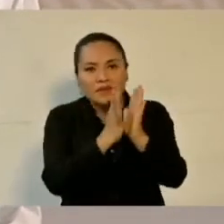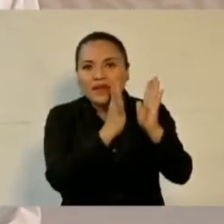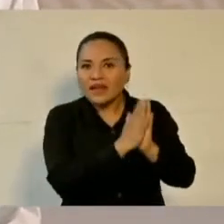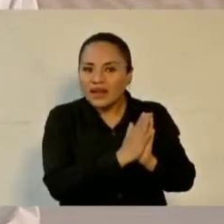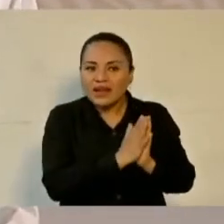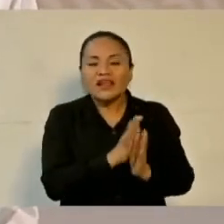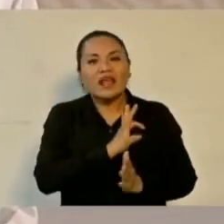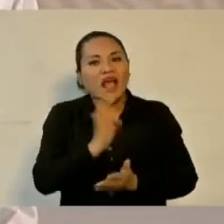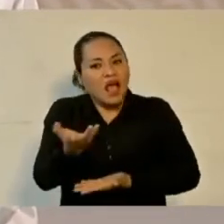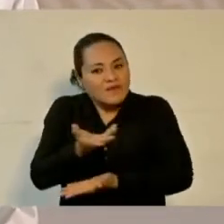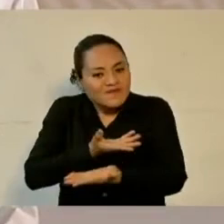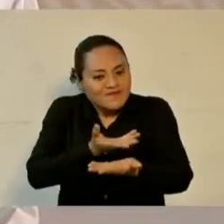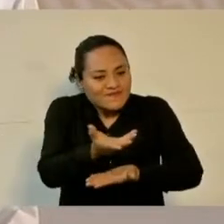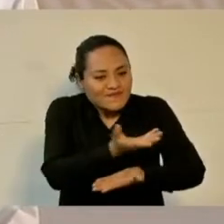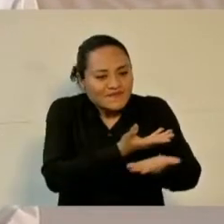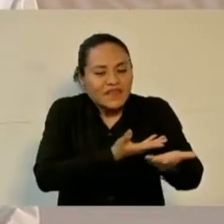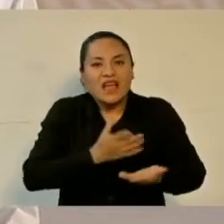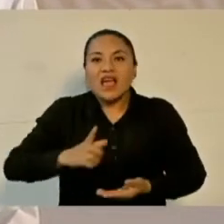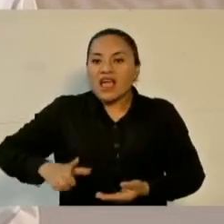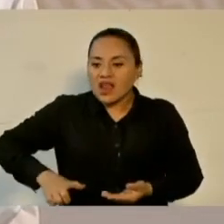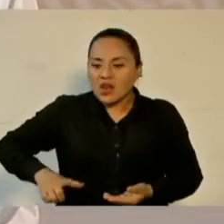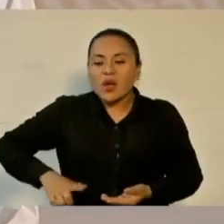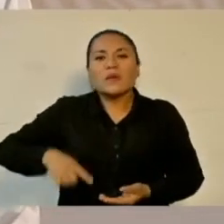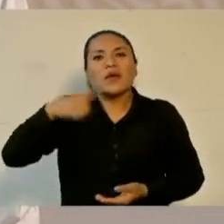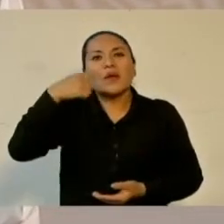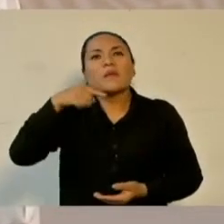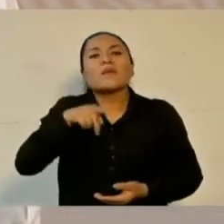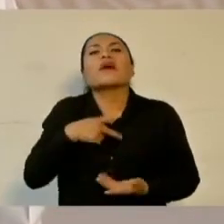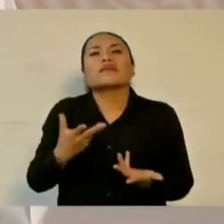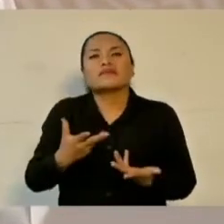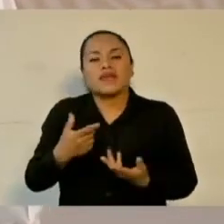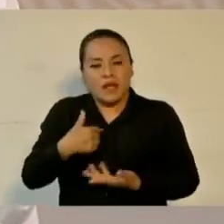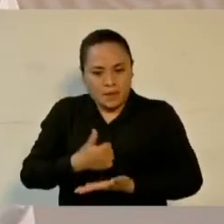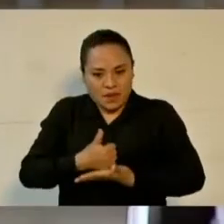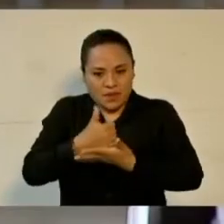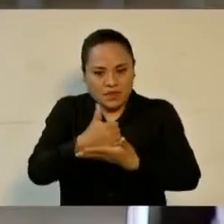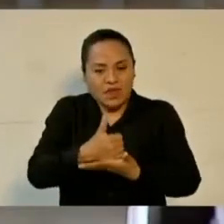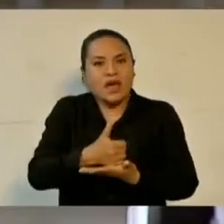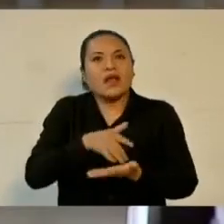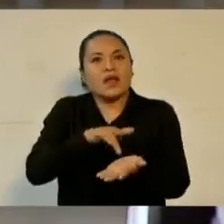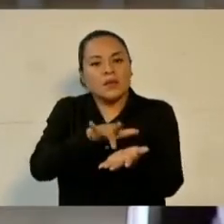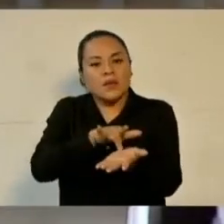Eso es la democracia, gobierno del pueblo, para el pueblo y con el pueblo.